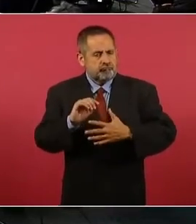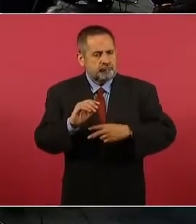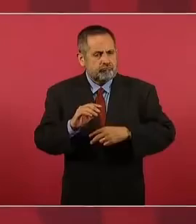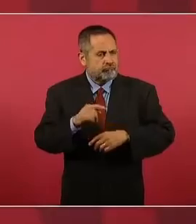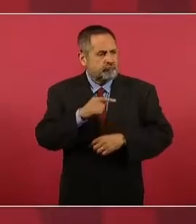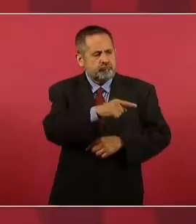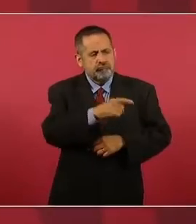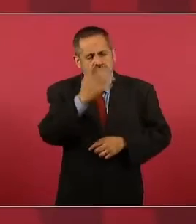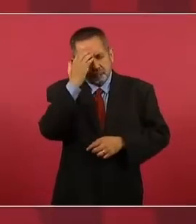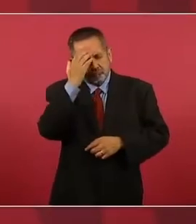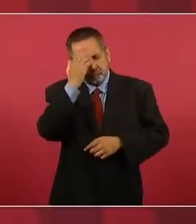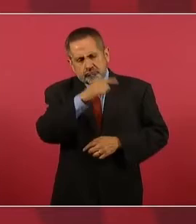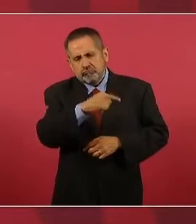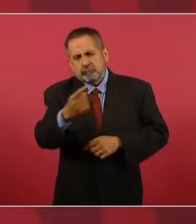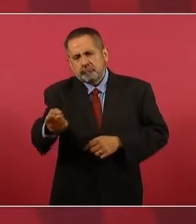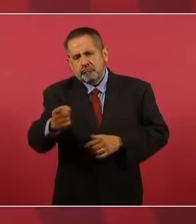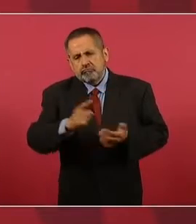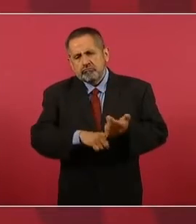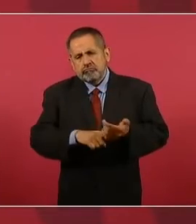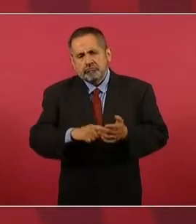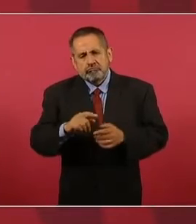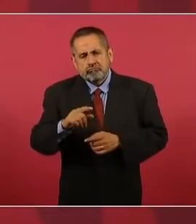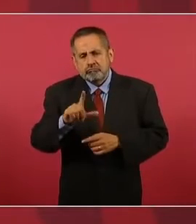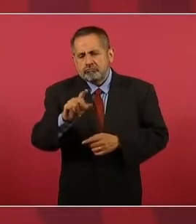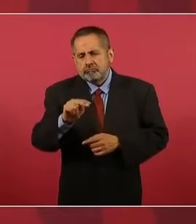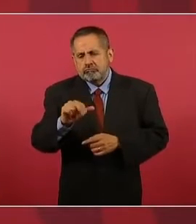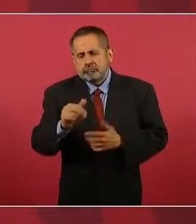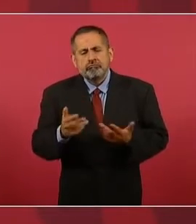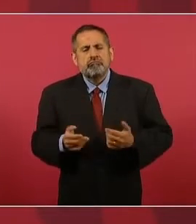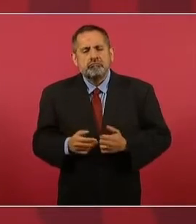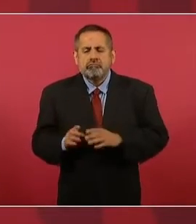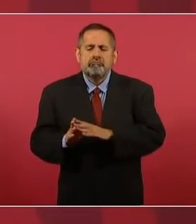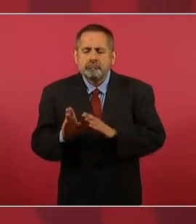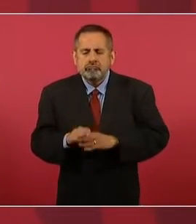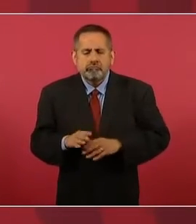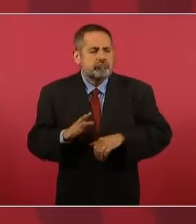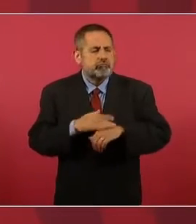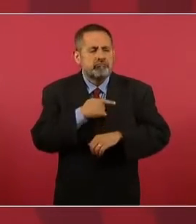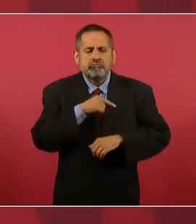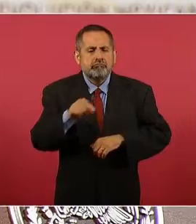¿cómo conociste a García Luna?